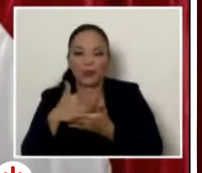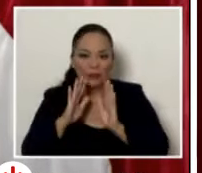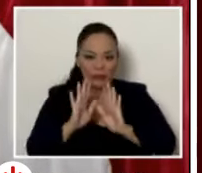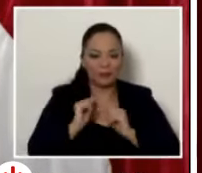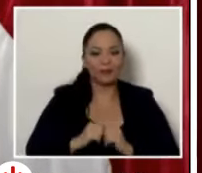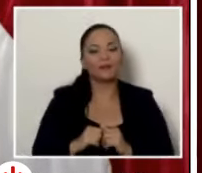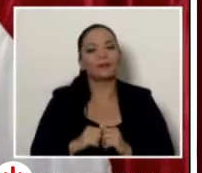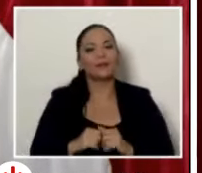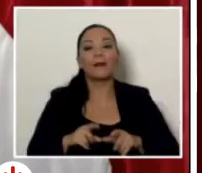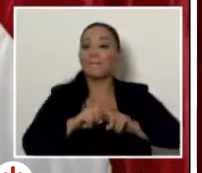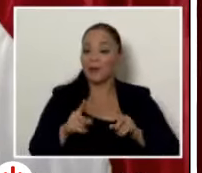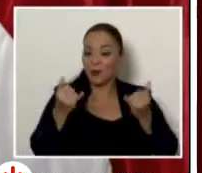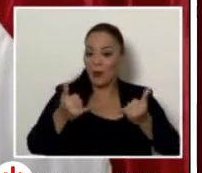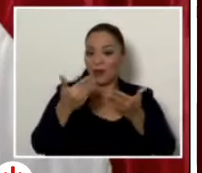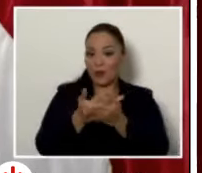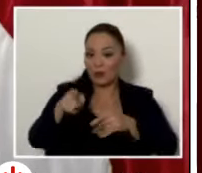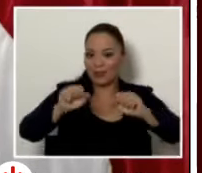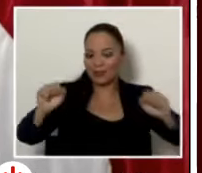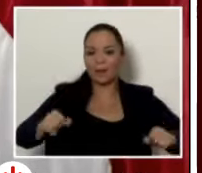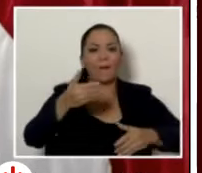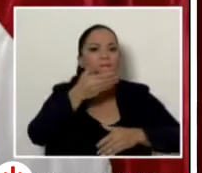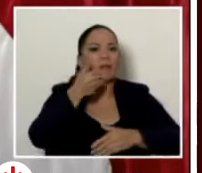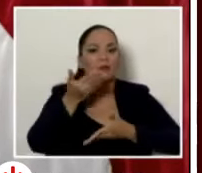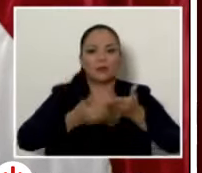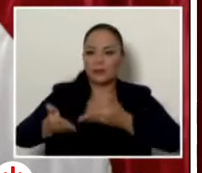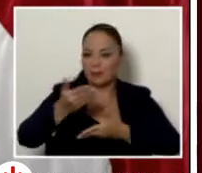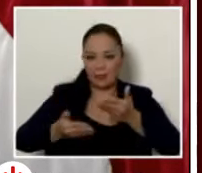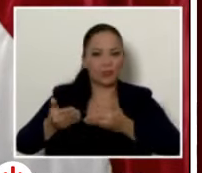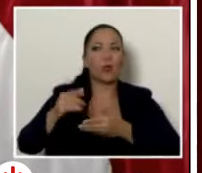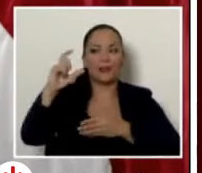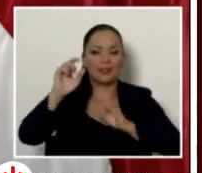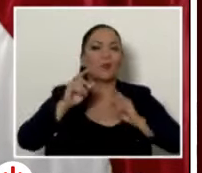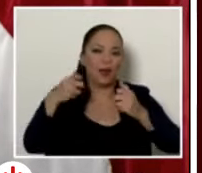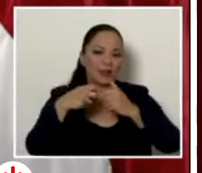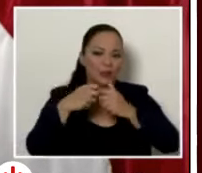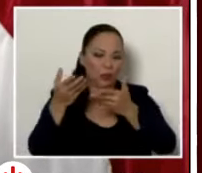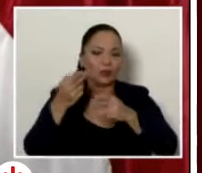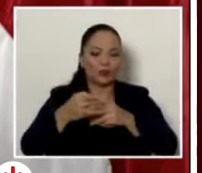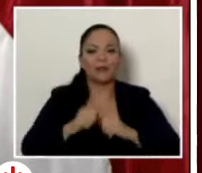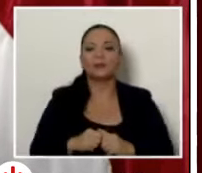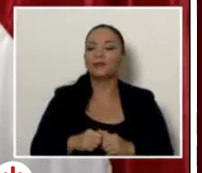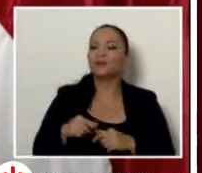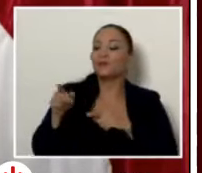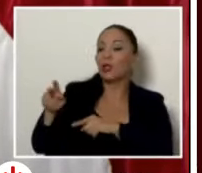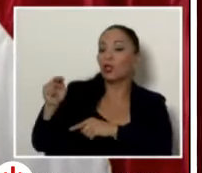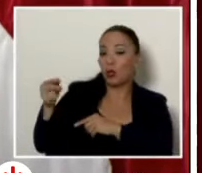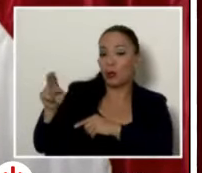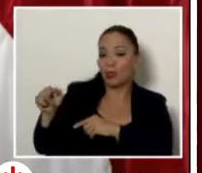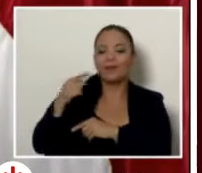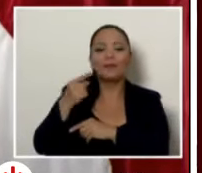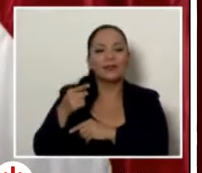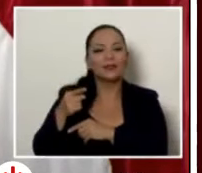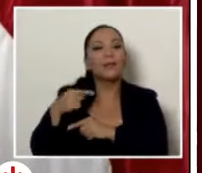no solo es mejor servicio con este marchamo electrónico. Yo le quiero pedir al señor Noguia Costa, que ha dado declaraciones, de que va a ser más